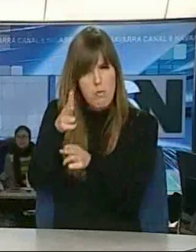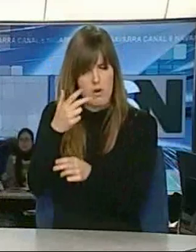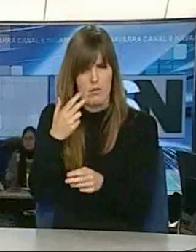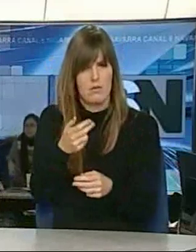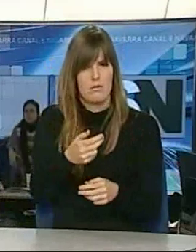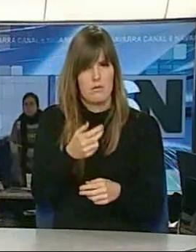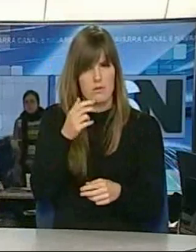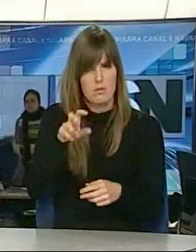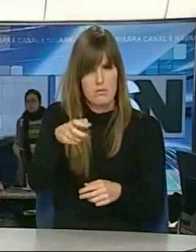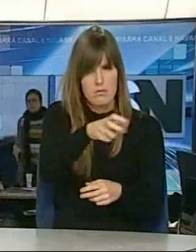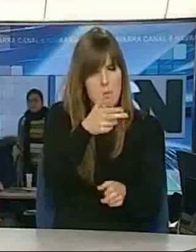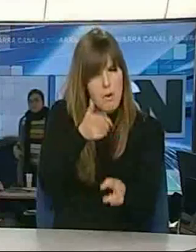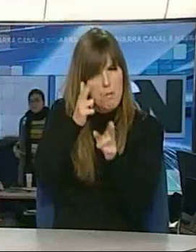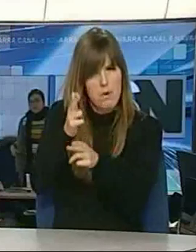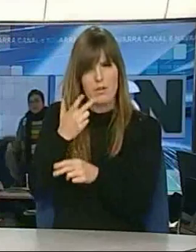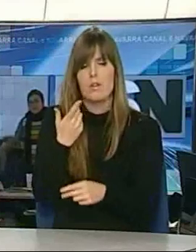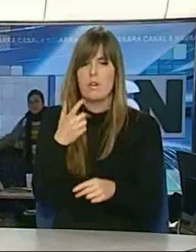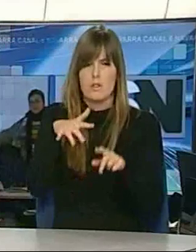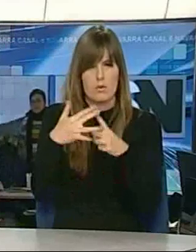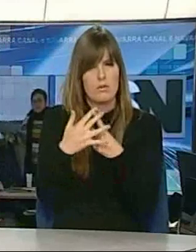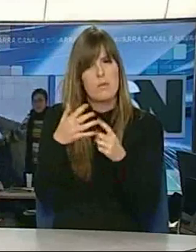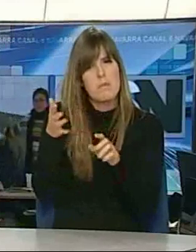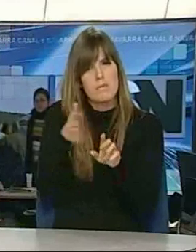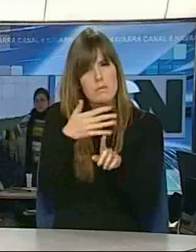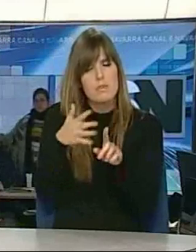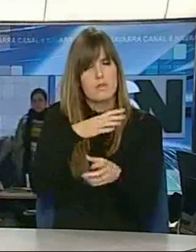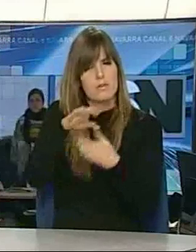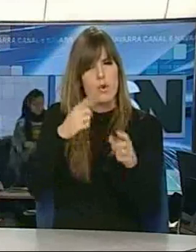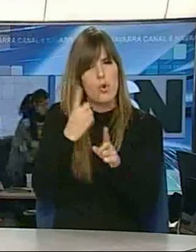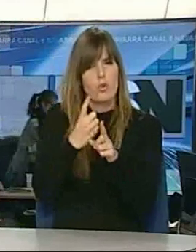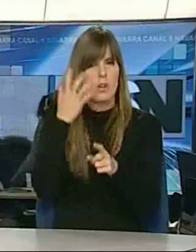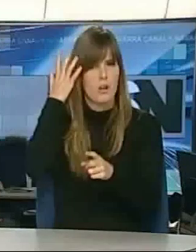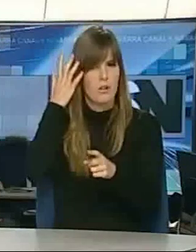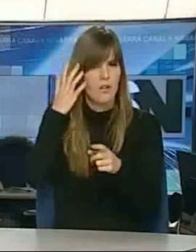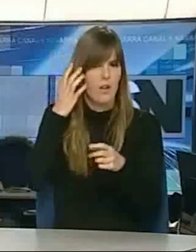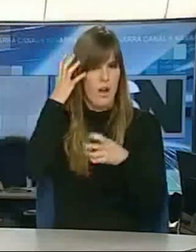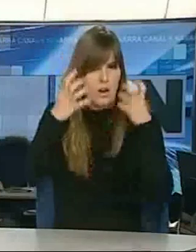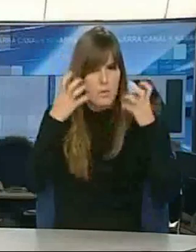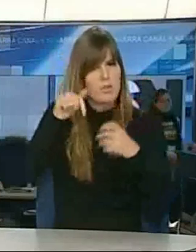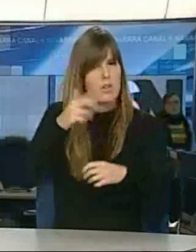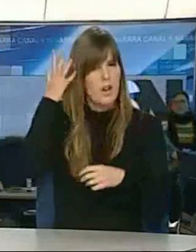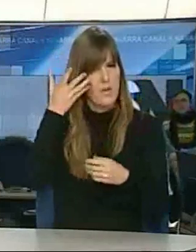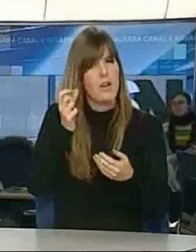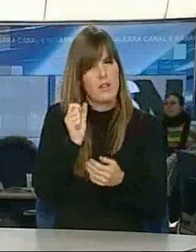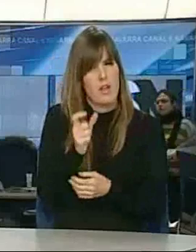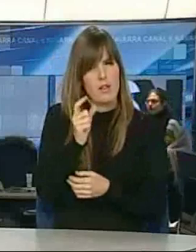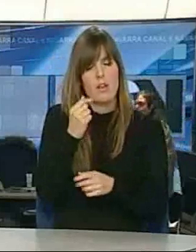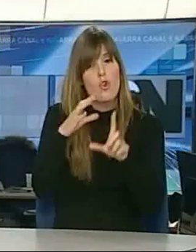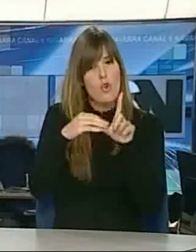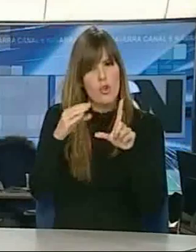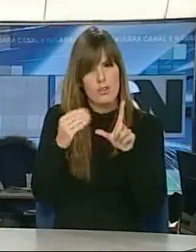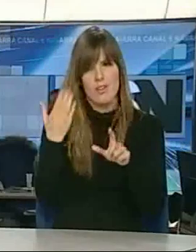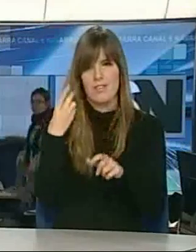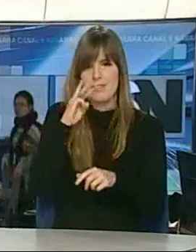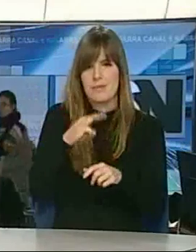escopeta de perdigones. Son solo algunos casos de maltrato animal recientes en Navarra. En Lodosa, desde hace tres meses, estos animales cuentan con el